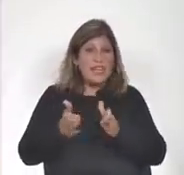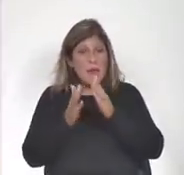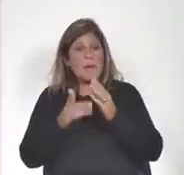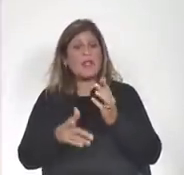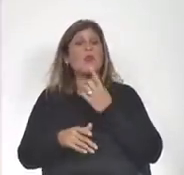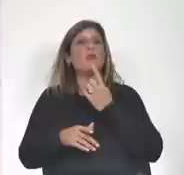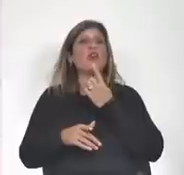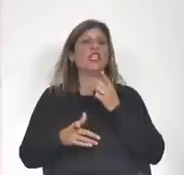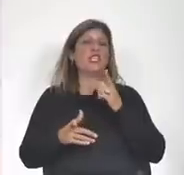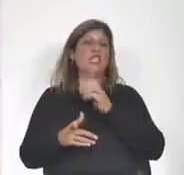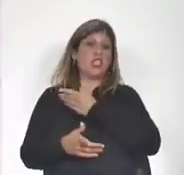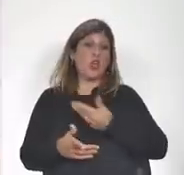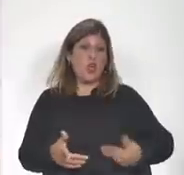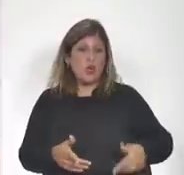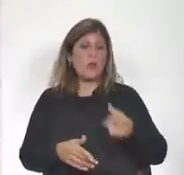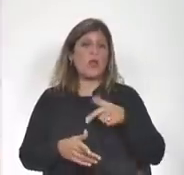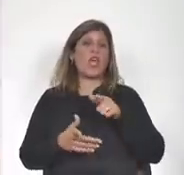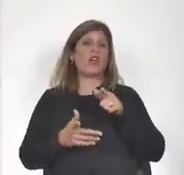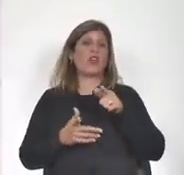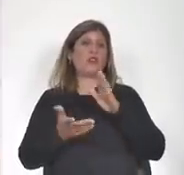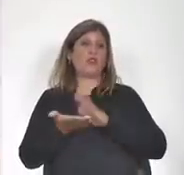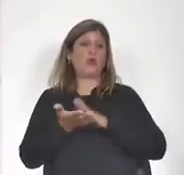respecto a la crisis que está viviendo el país,